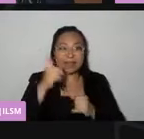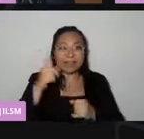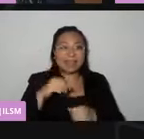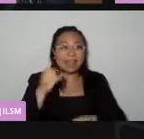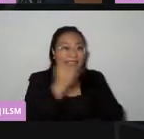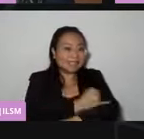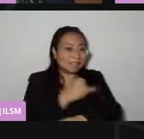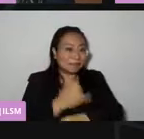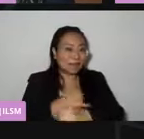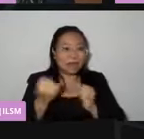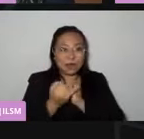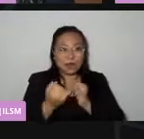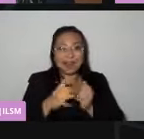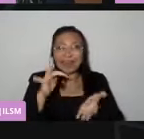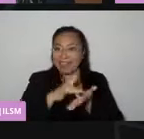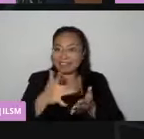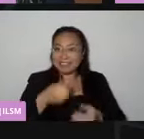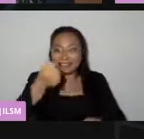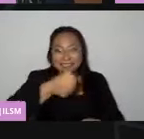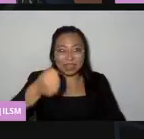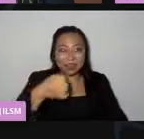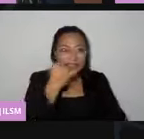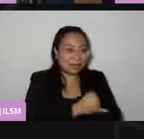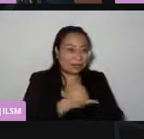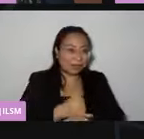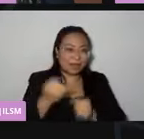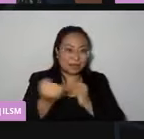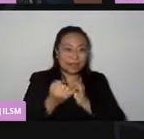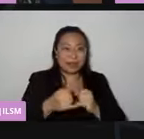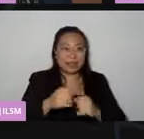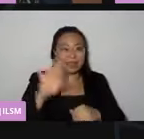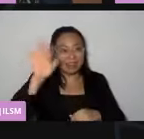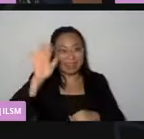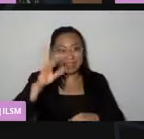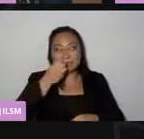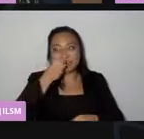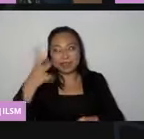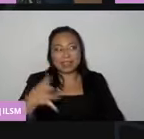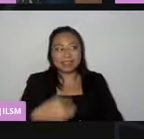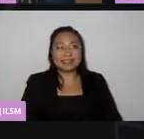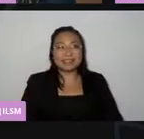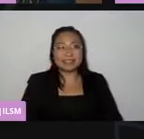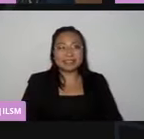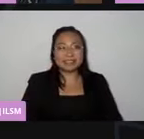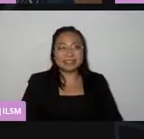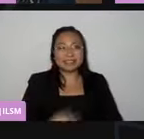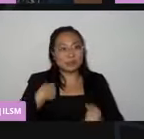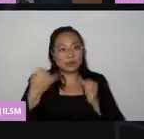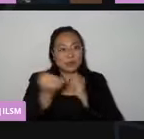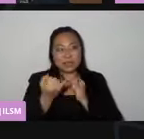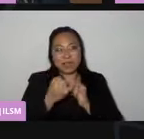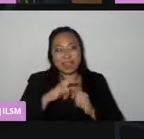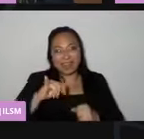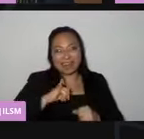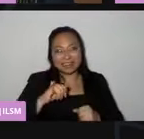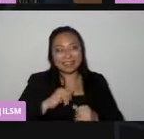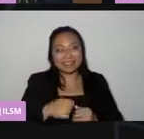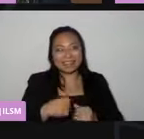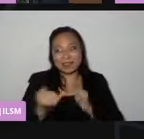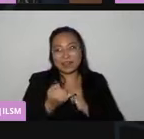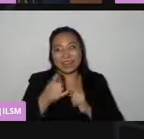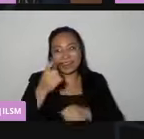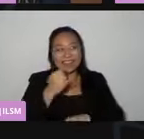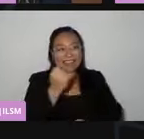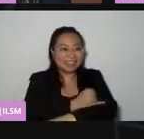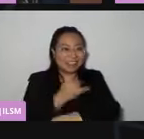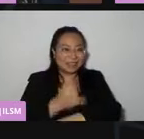soy de Iztapalapa, así es que un beso para allá. Ah, perfecto, aquí mi hermano república, yo cerquita. hermano república de Iztapalapa.